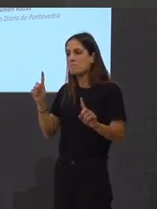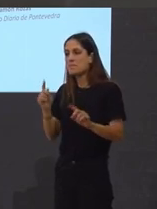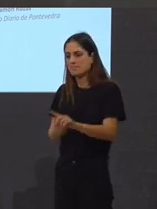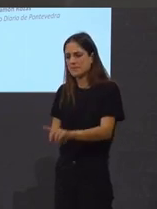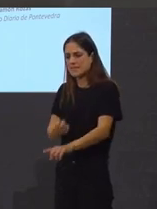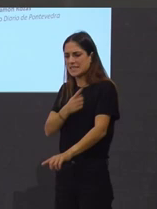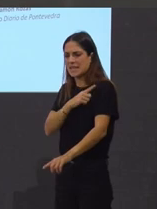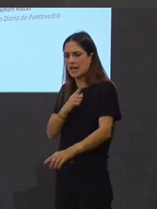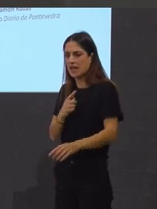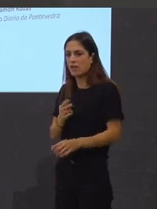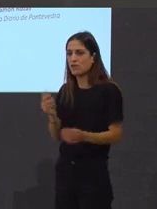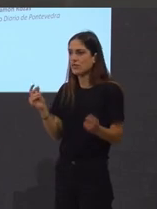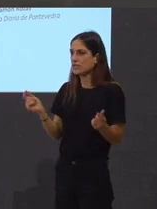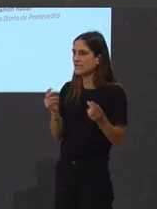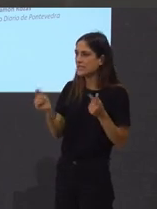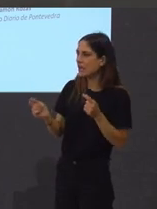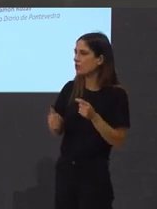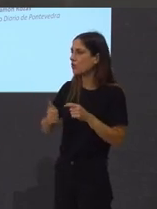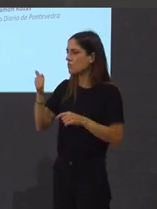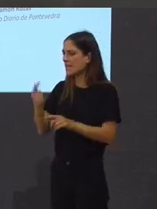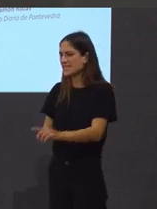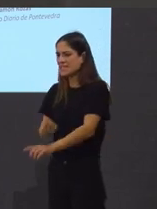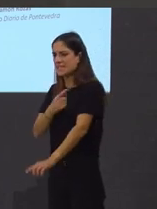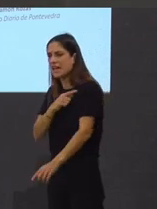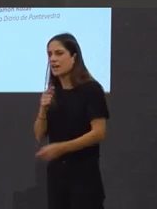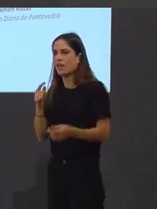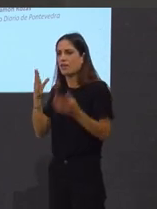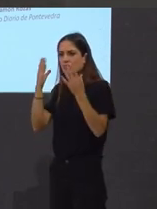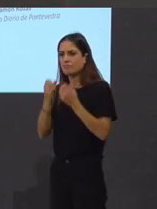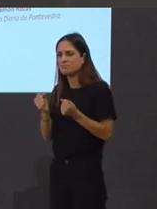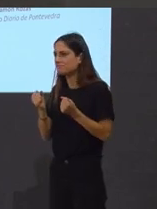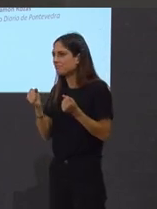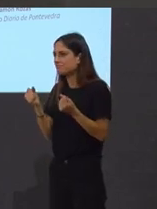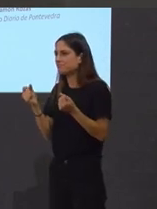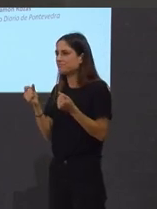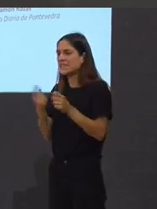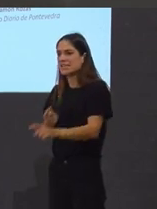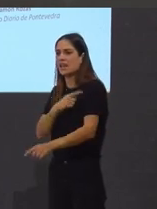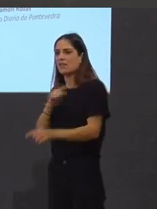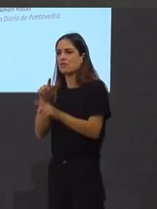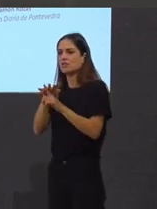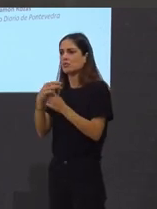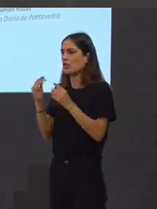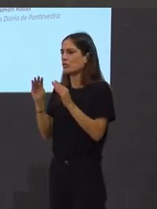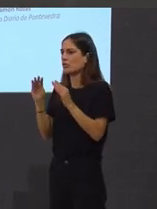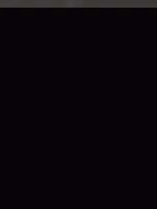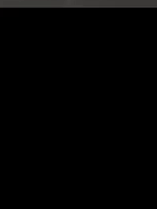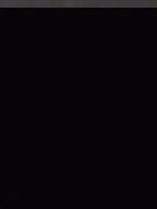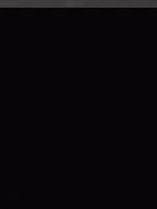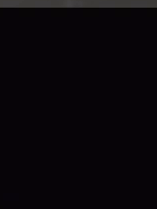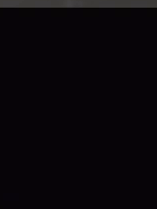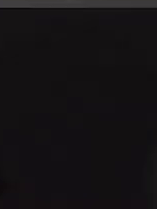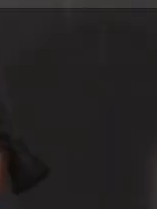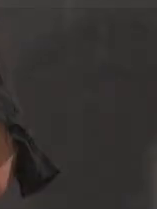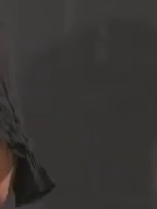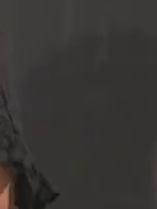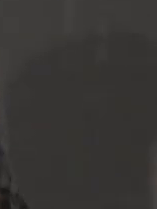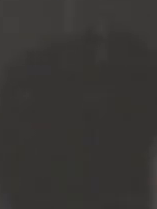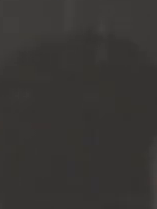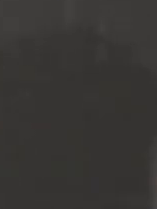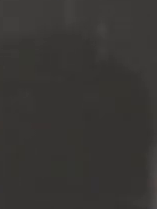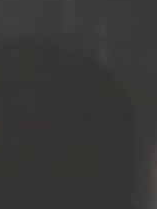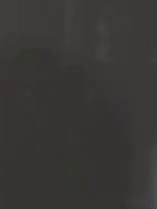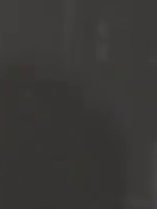etnográfico, o máis escandaloso e o máis bizarro. É dicir, eu a primeira vez que vin a